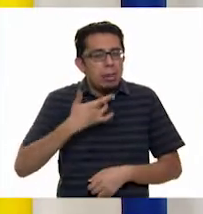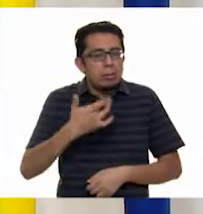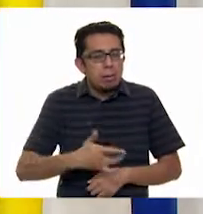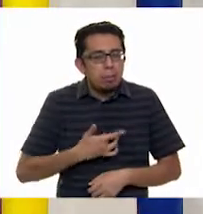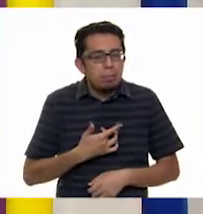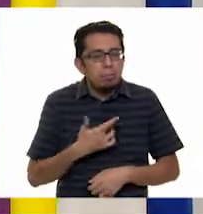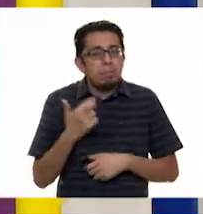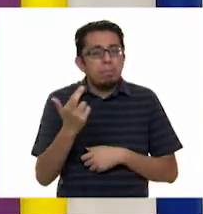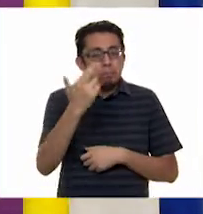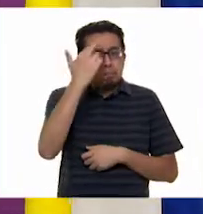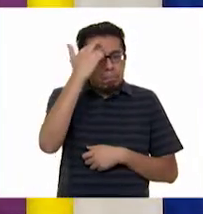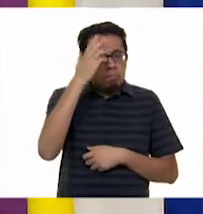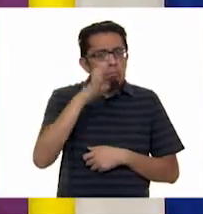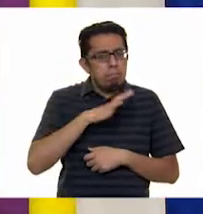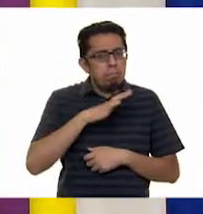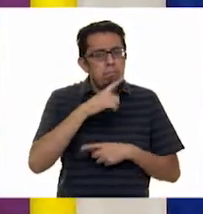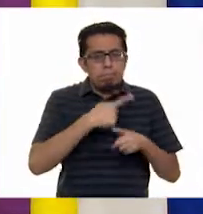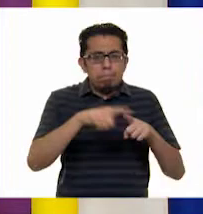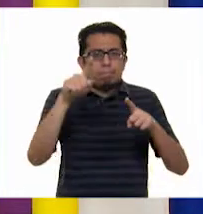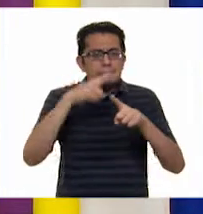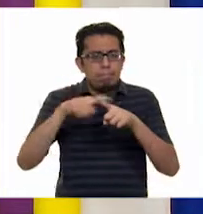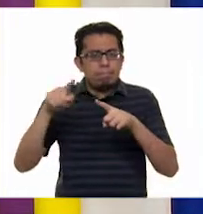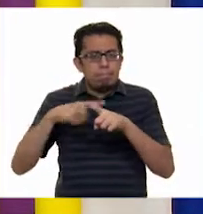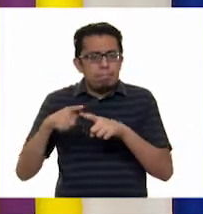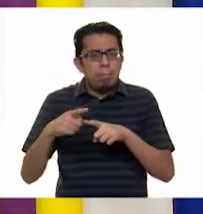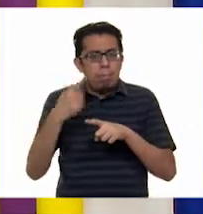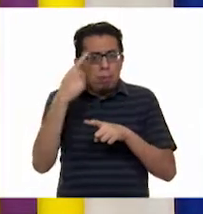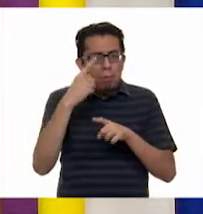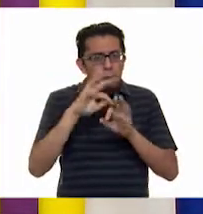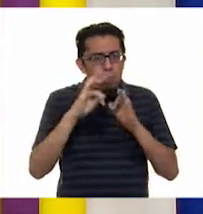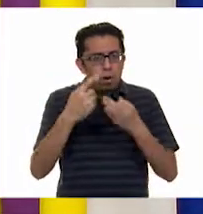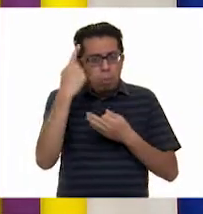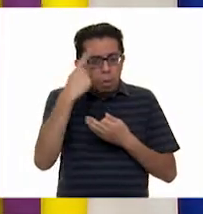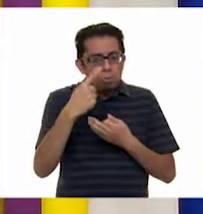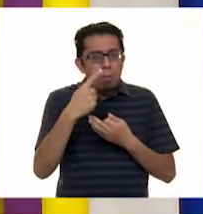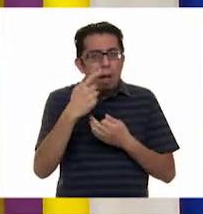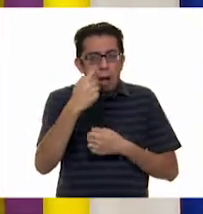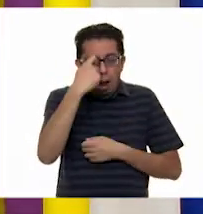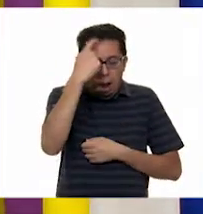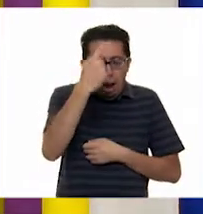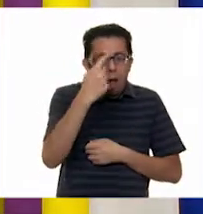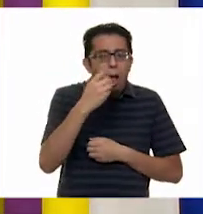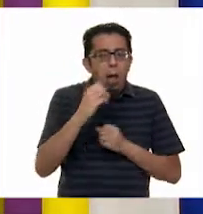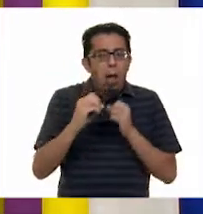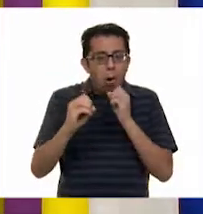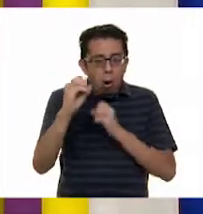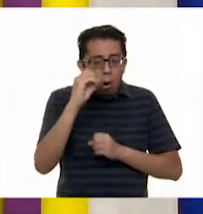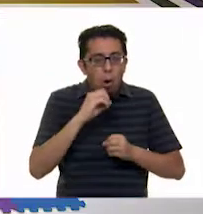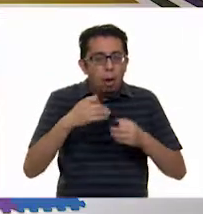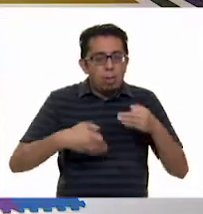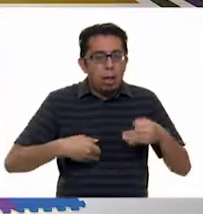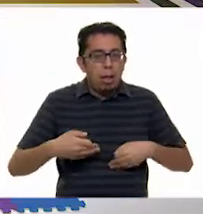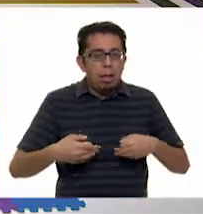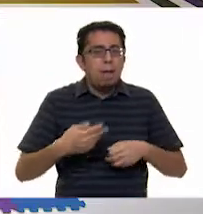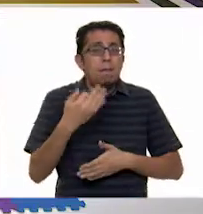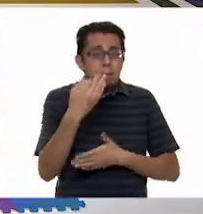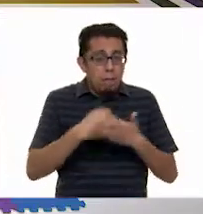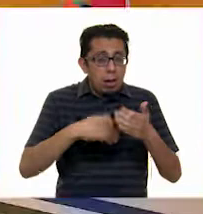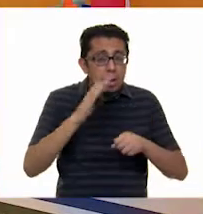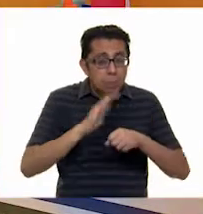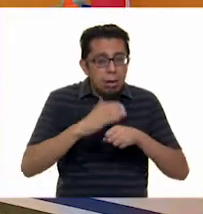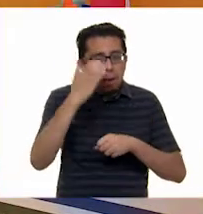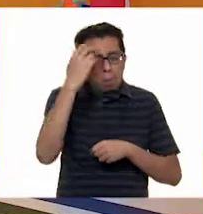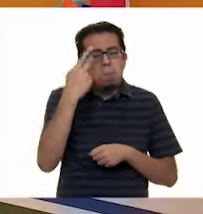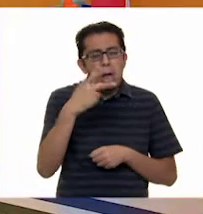que tenemos muchas, muchas posibilidades para comenzar a crear una obra. Todavía nos falta más por conocer, pero vaya que hemos aprendido. Sí,